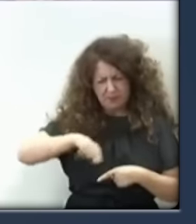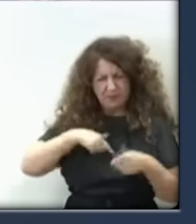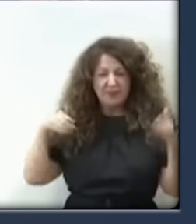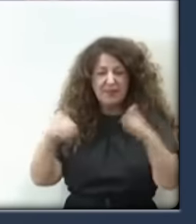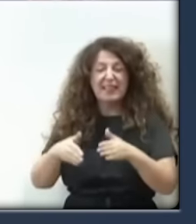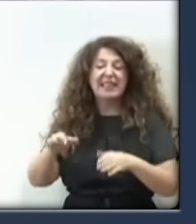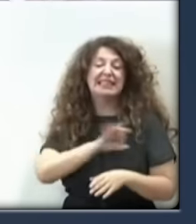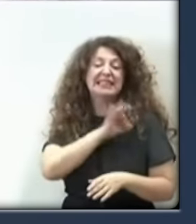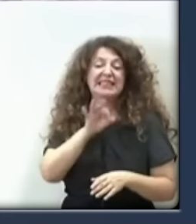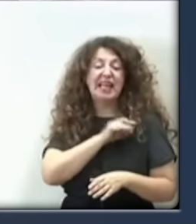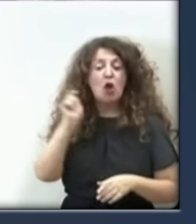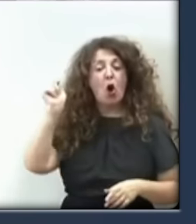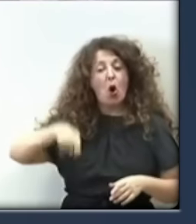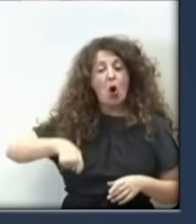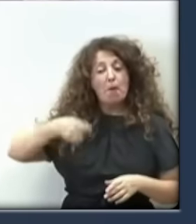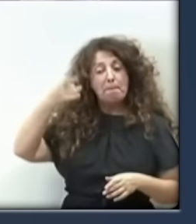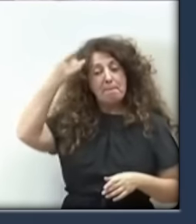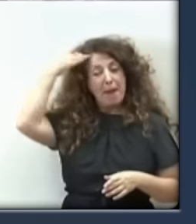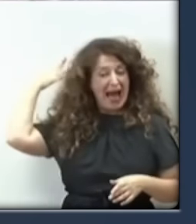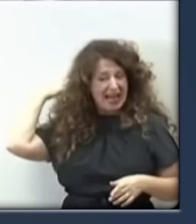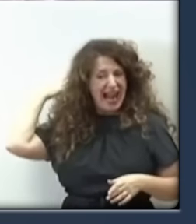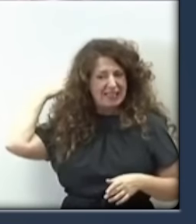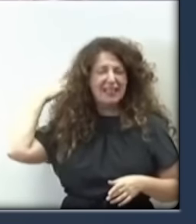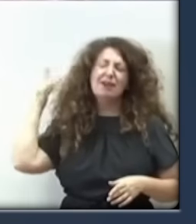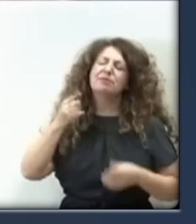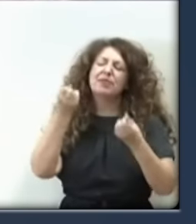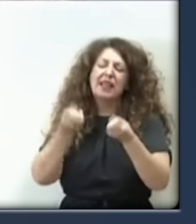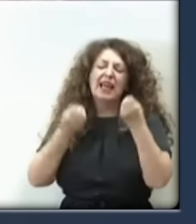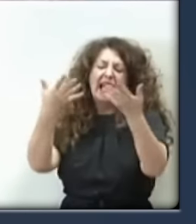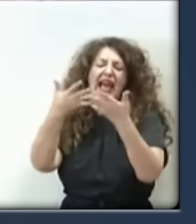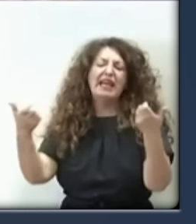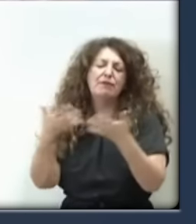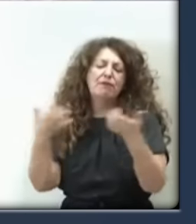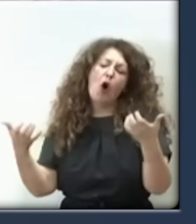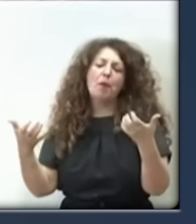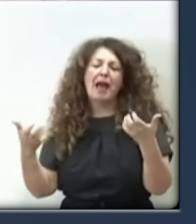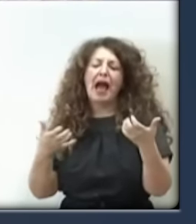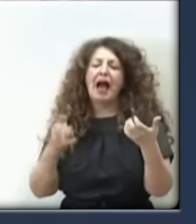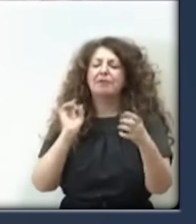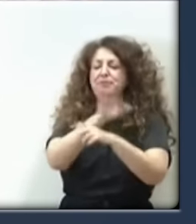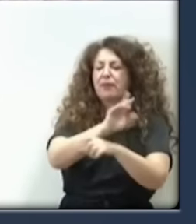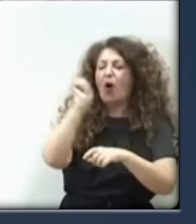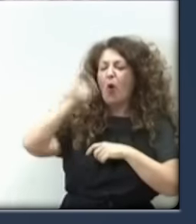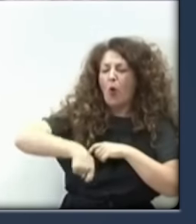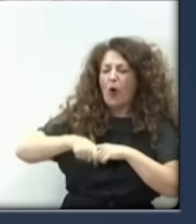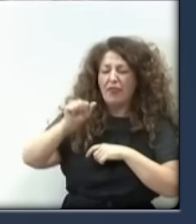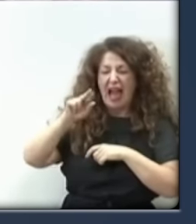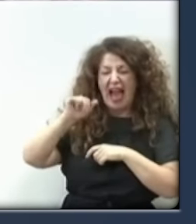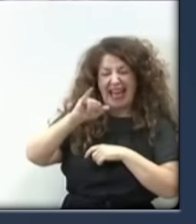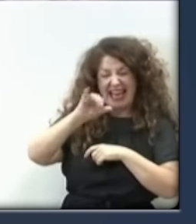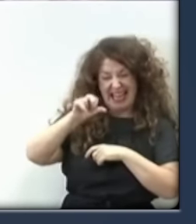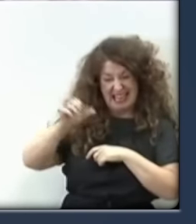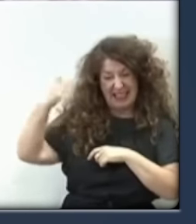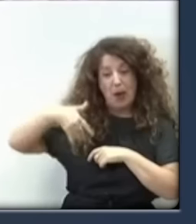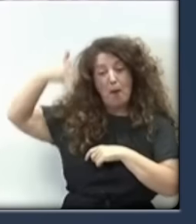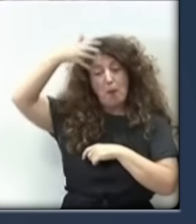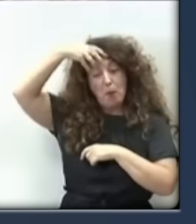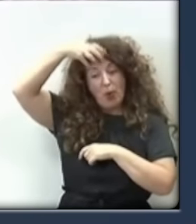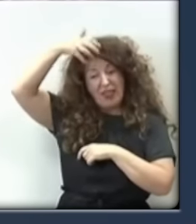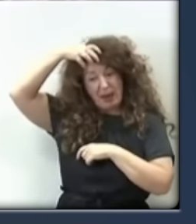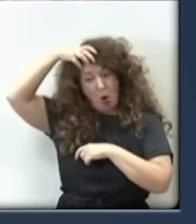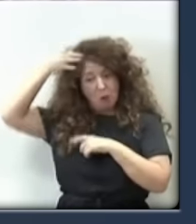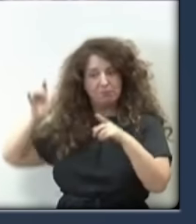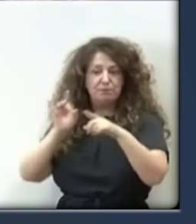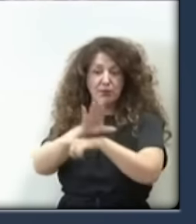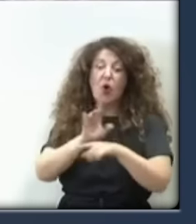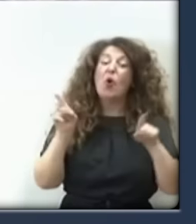Marlaska envió un informe en contestación a Juella Arena, sin firma ni membrete, cuando lo del juez, cuando lo de Puitemón. Usted hizo lo mismo cuando la jueza